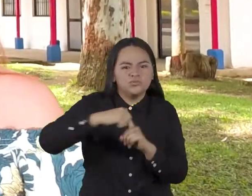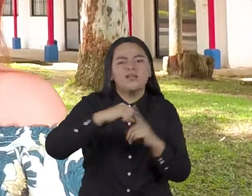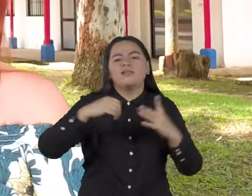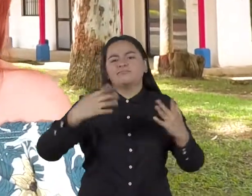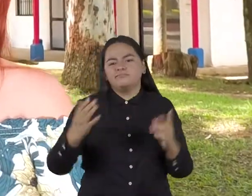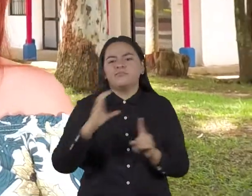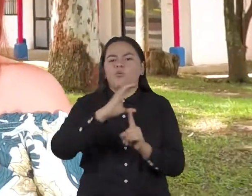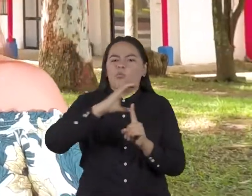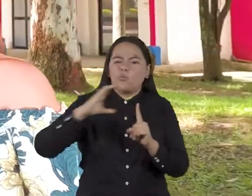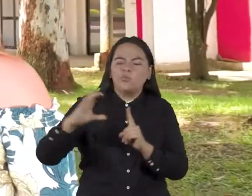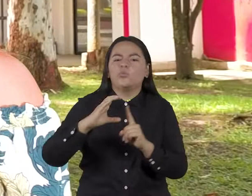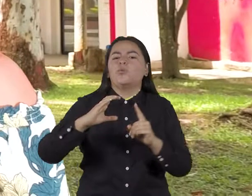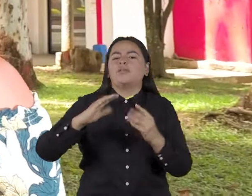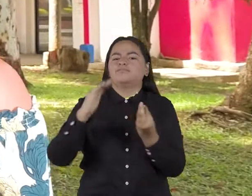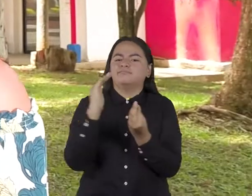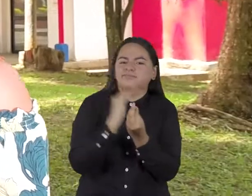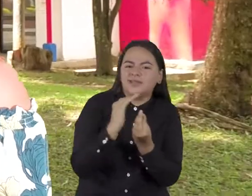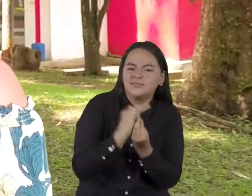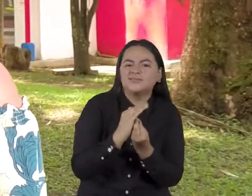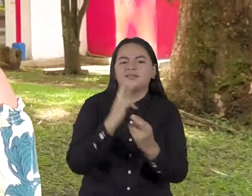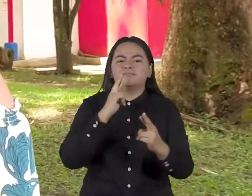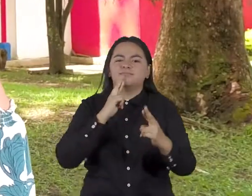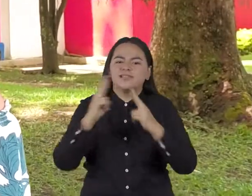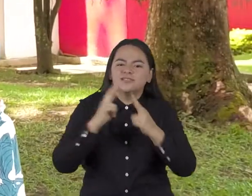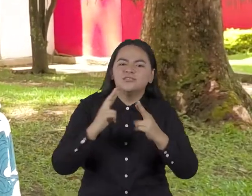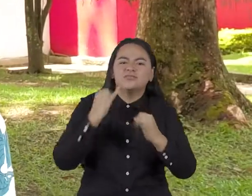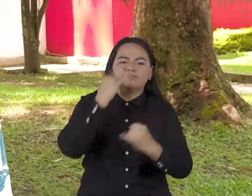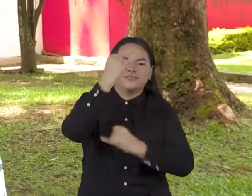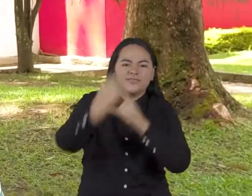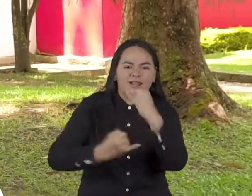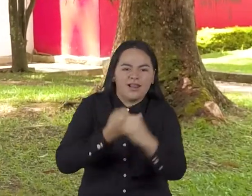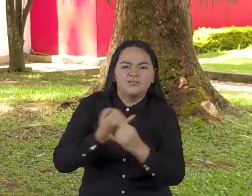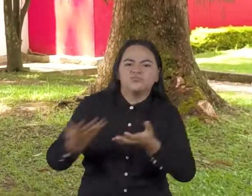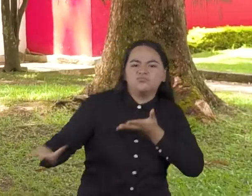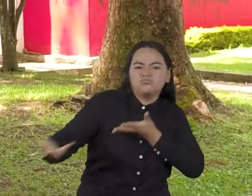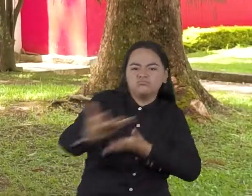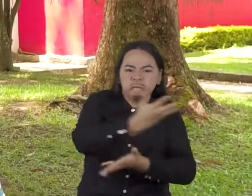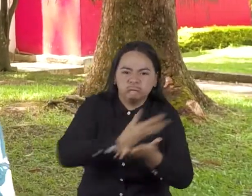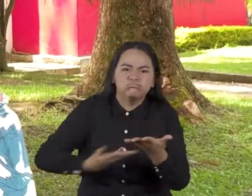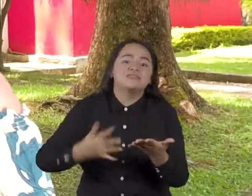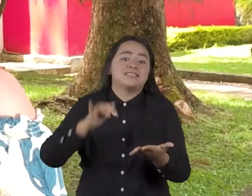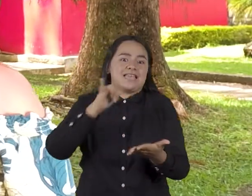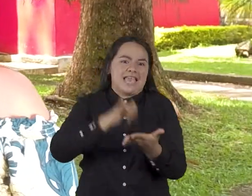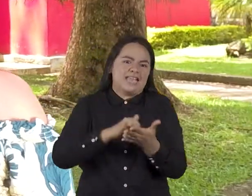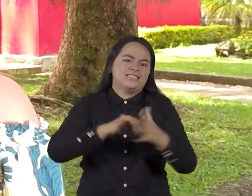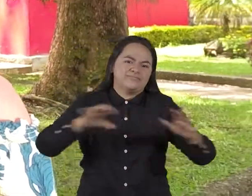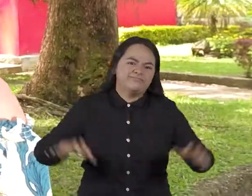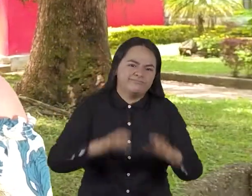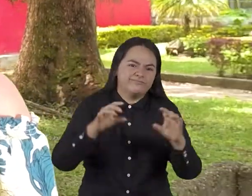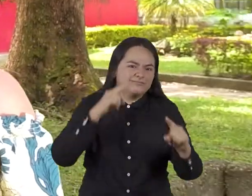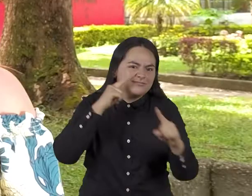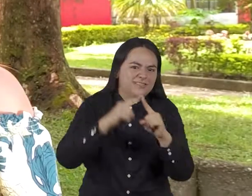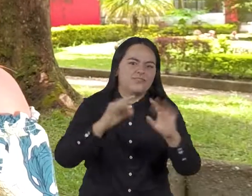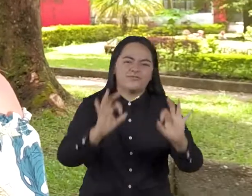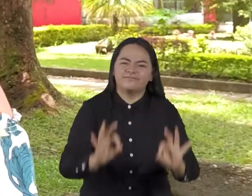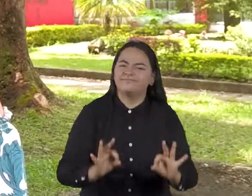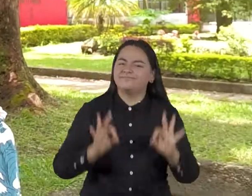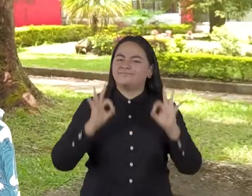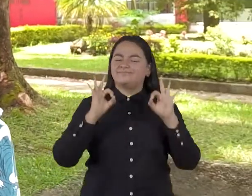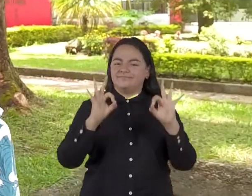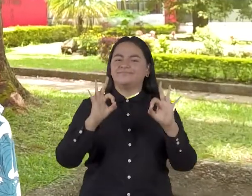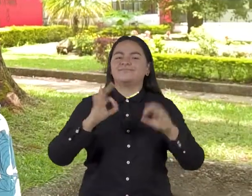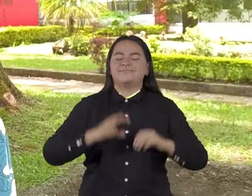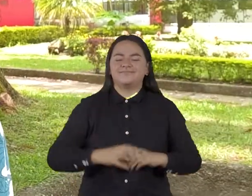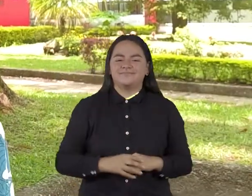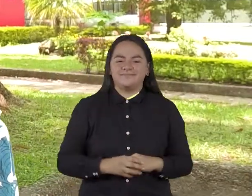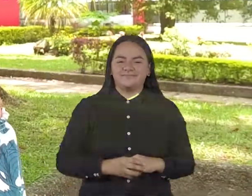desarrollo de la investigación, en el relacionamiento con la sociedad, en los procesos de internacionalización y en